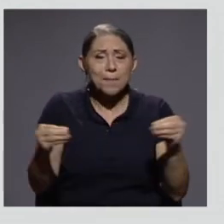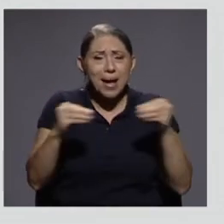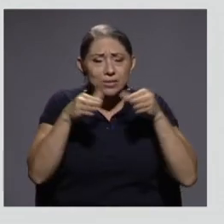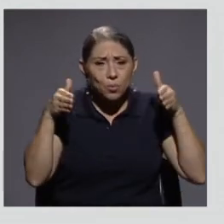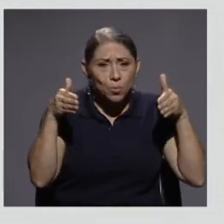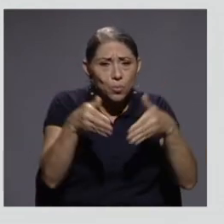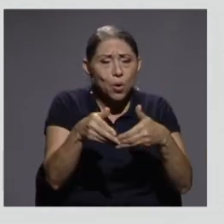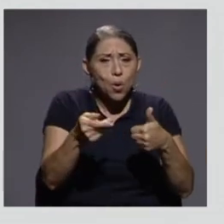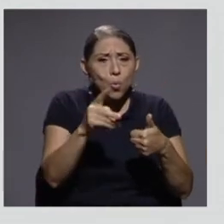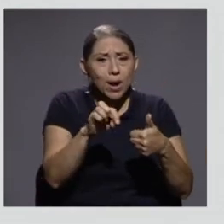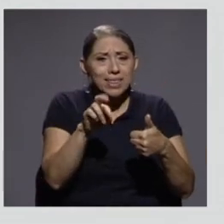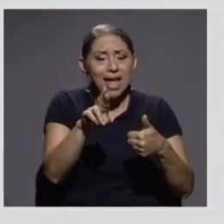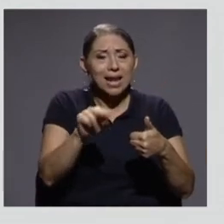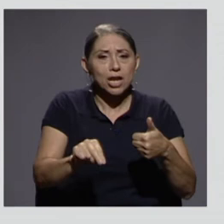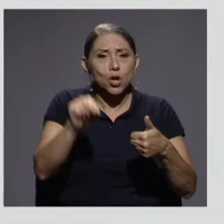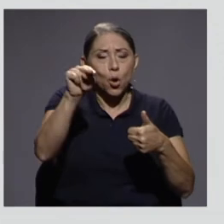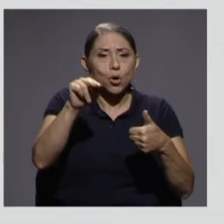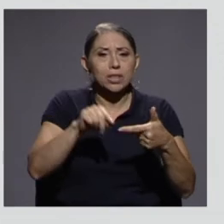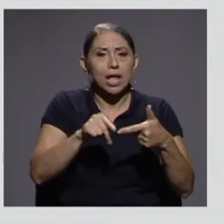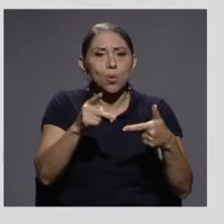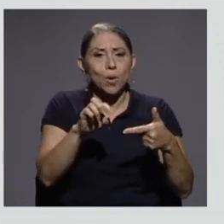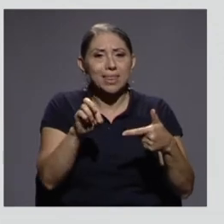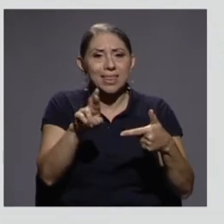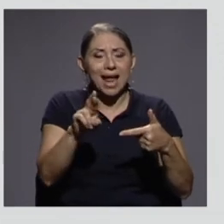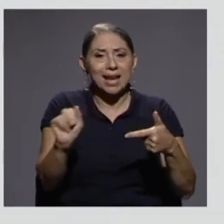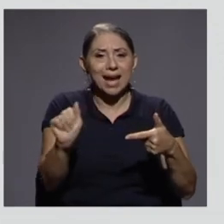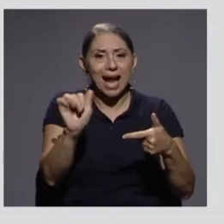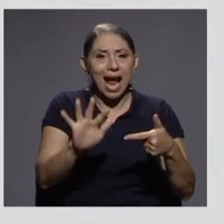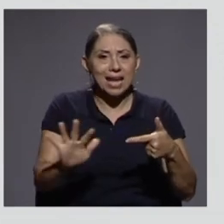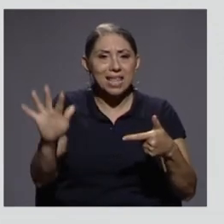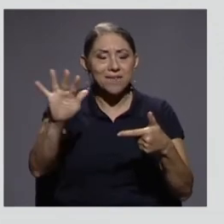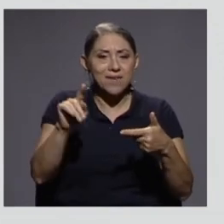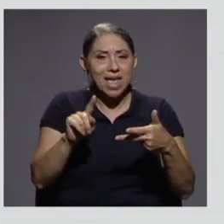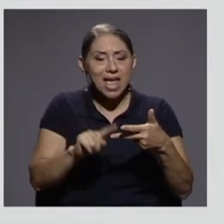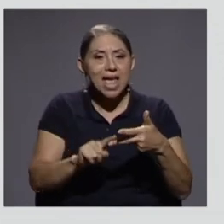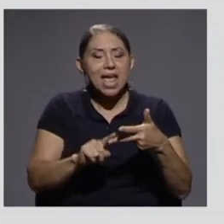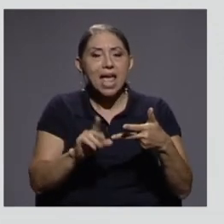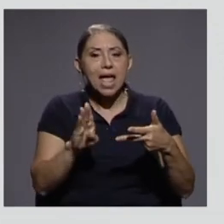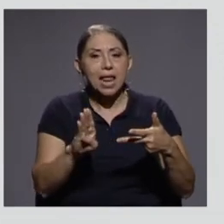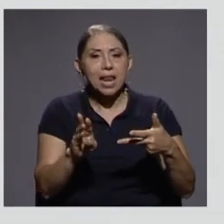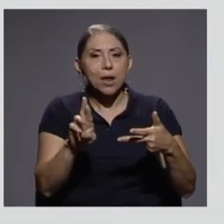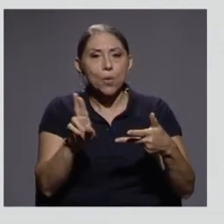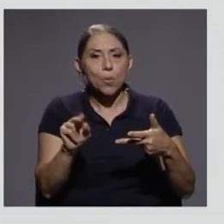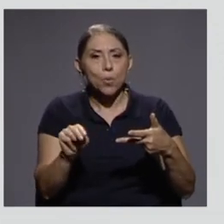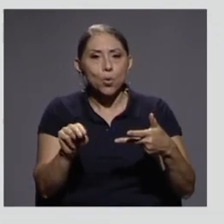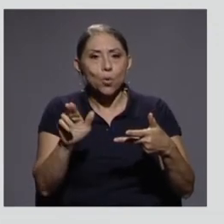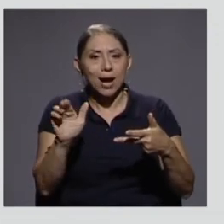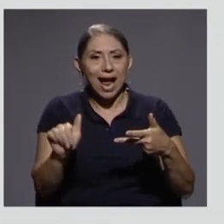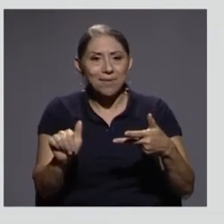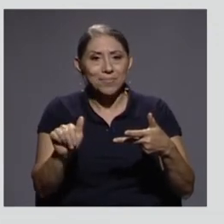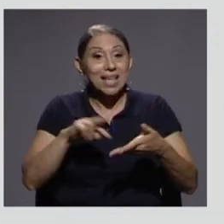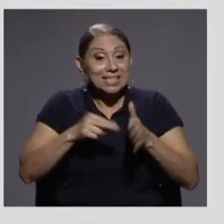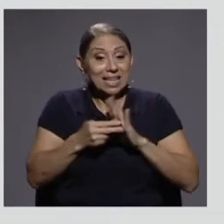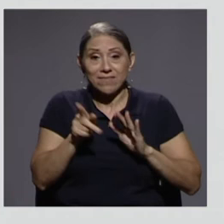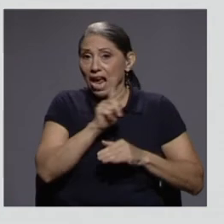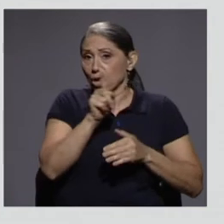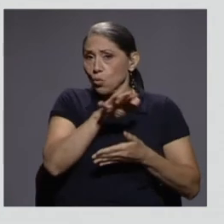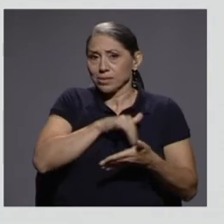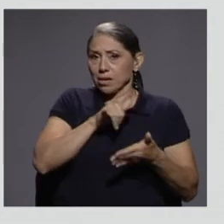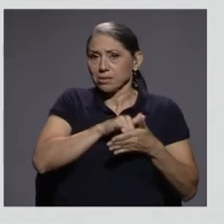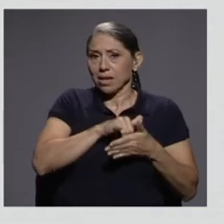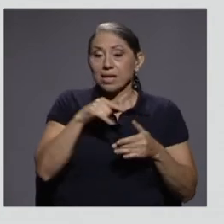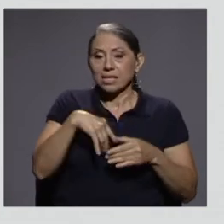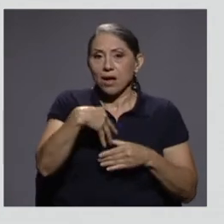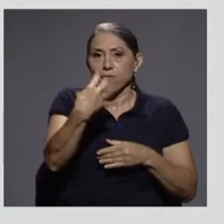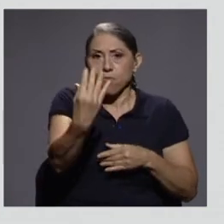norte, en la huetar caribe, en la región brunca, es decir, fuera de la región central, y